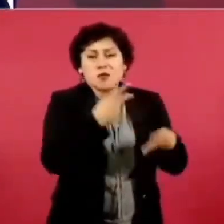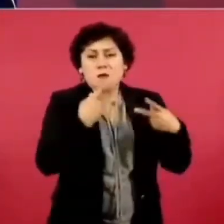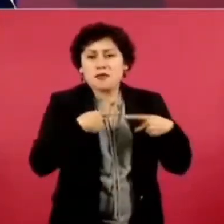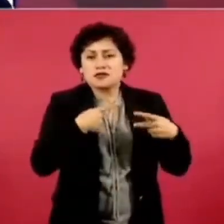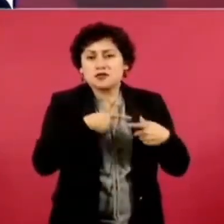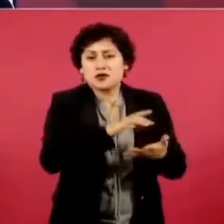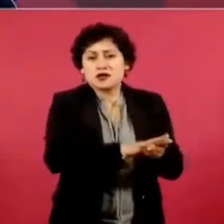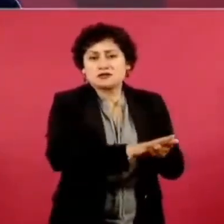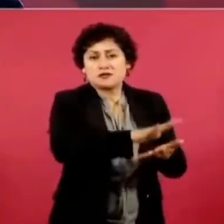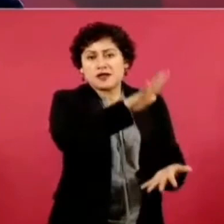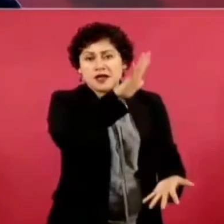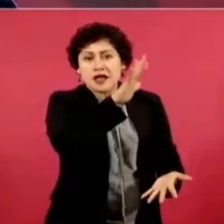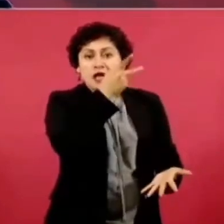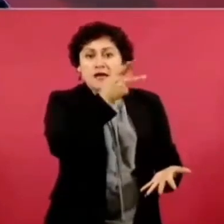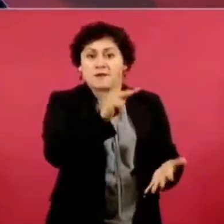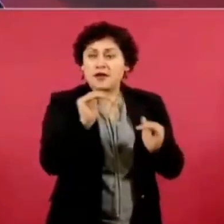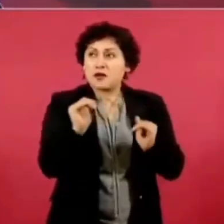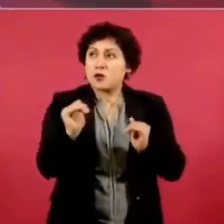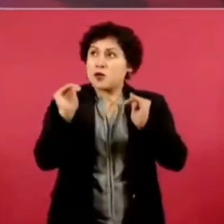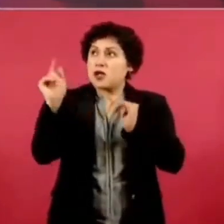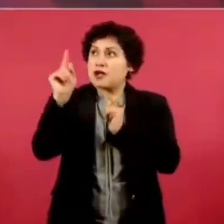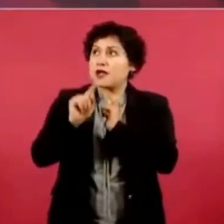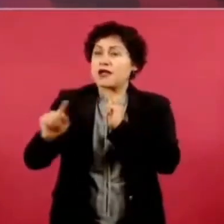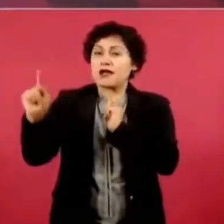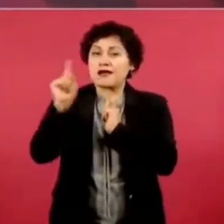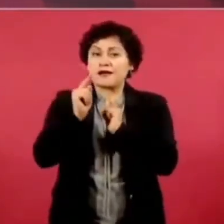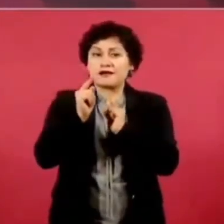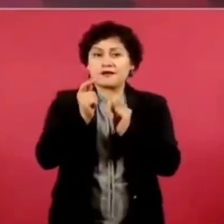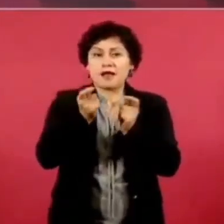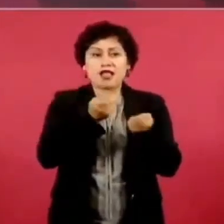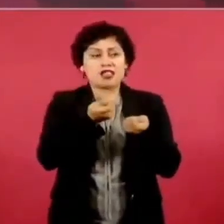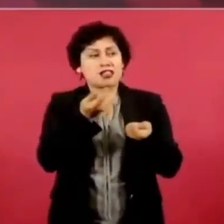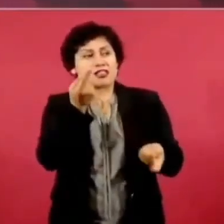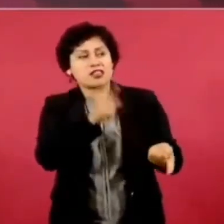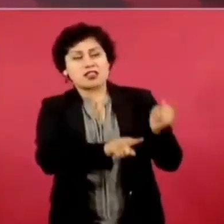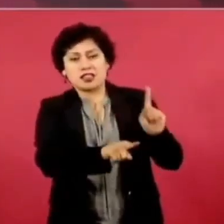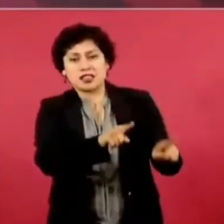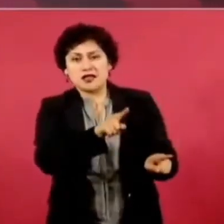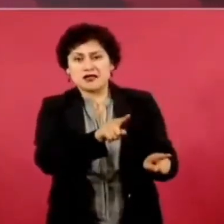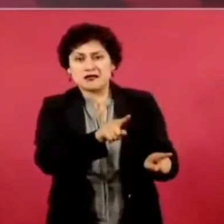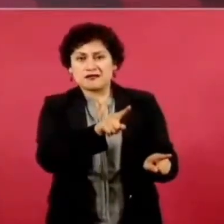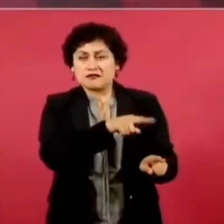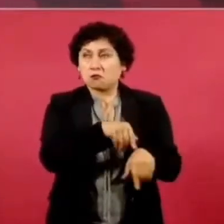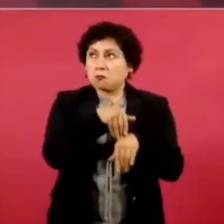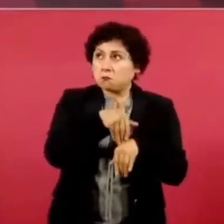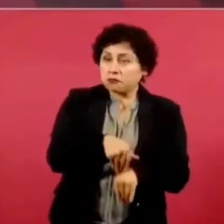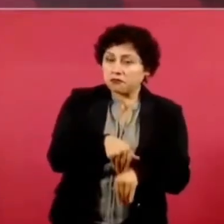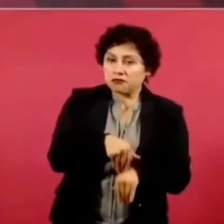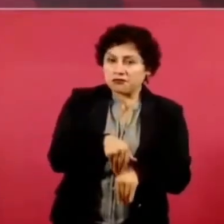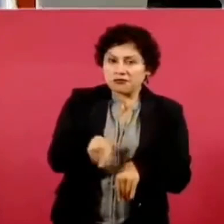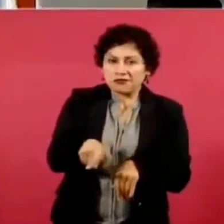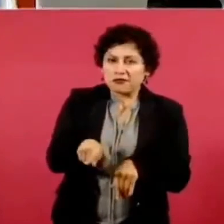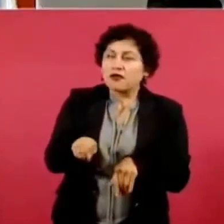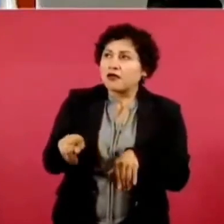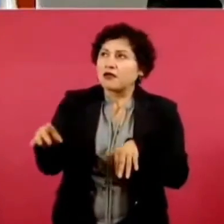es una